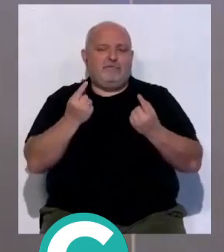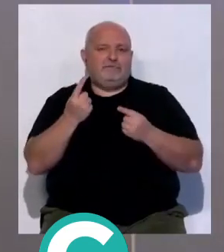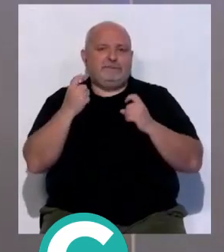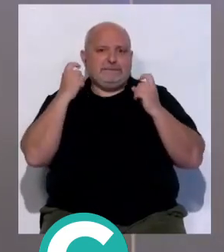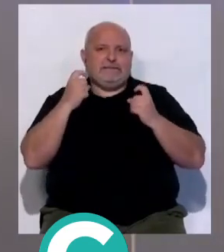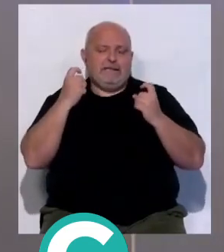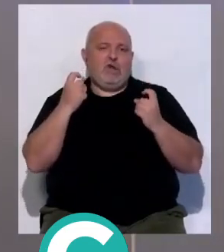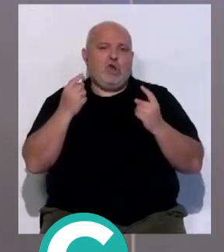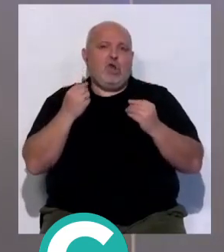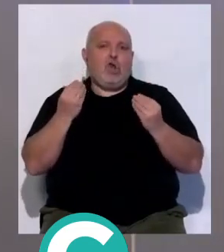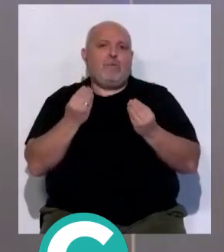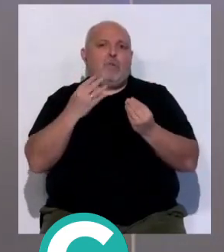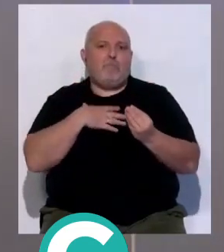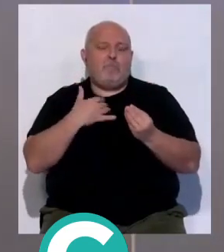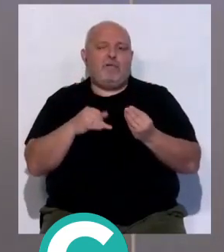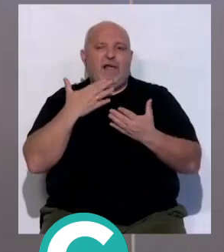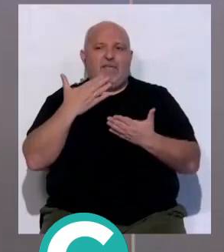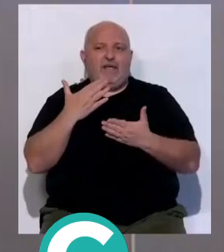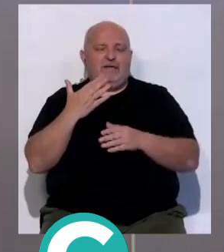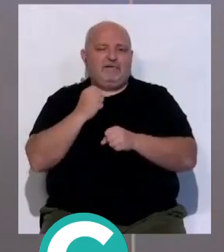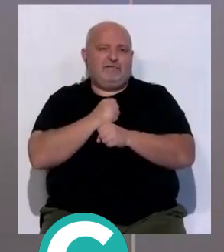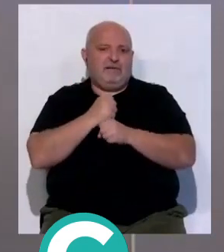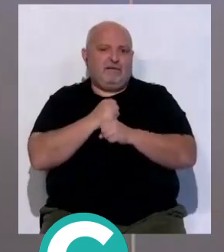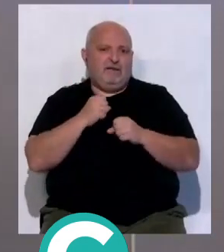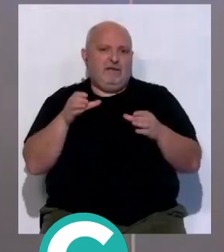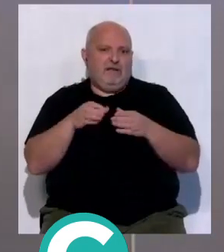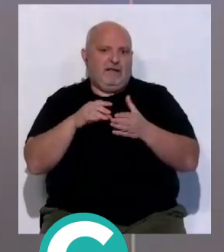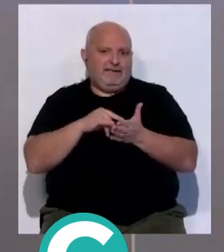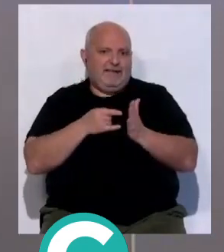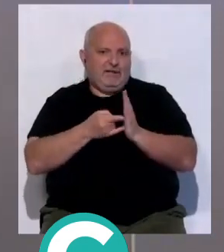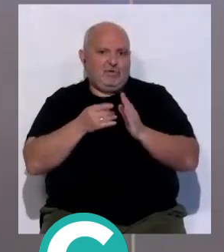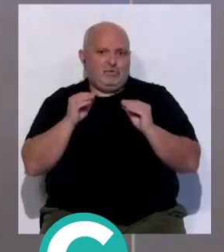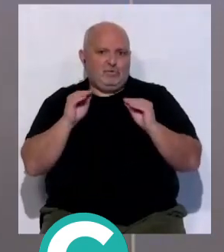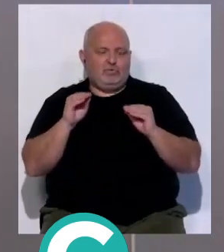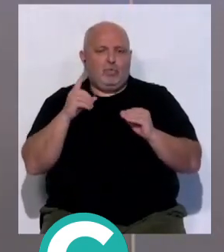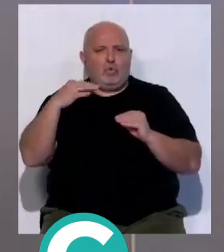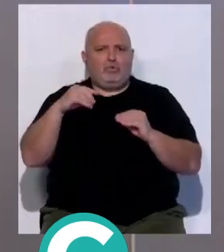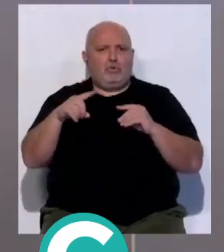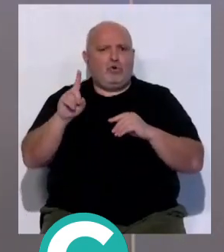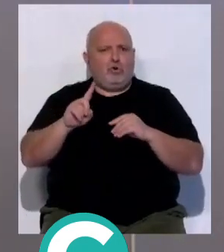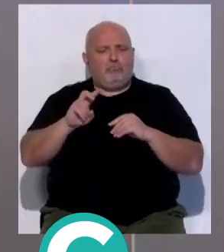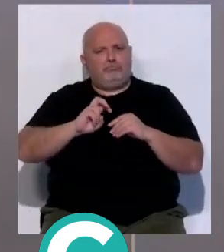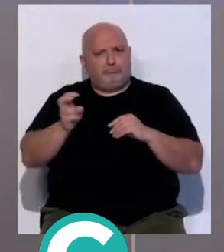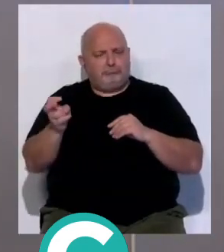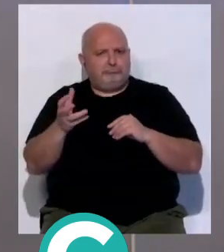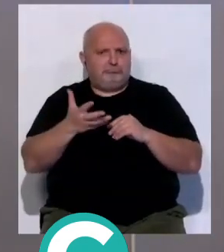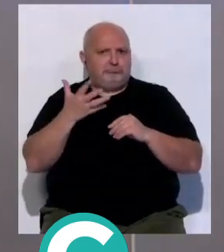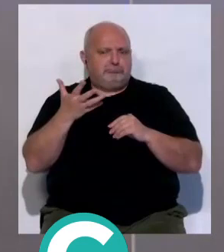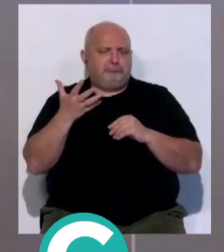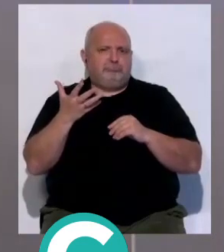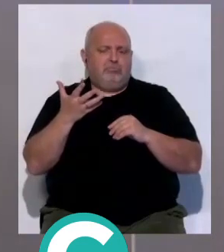muy bien, gracias al excelente trabajo que están haciendo el staff técnico, ¿no? No solamente Sergio González, no solamente